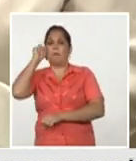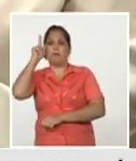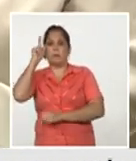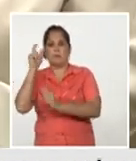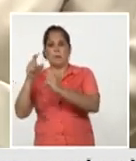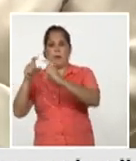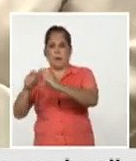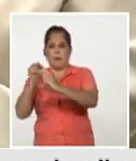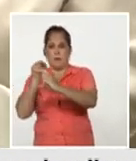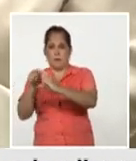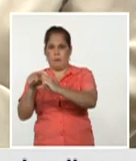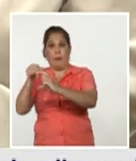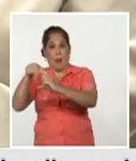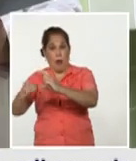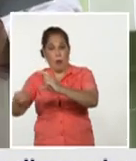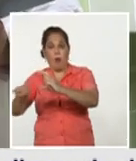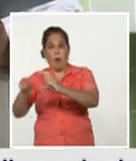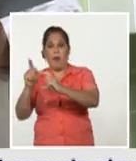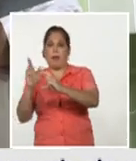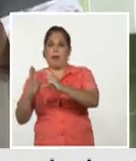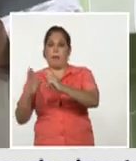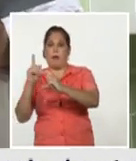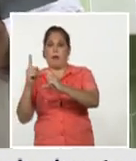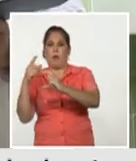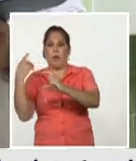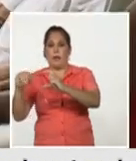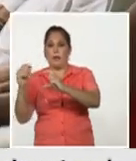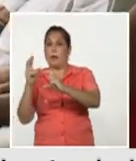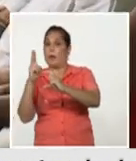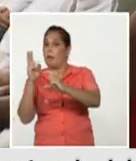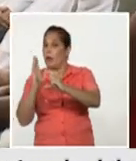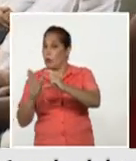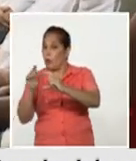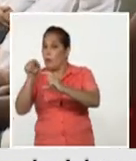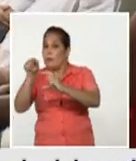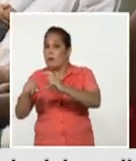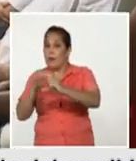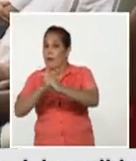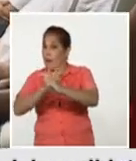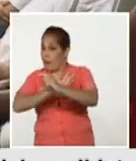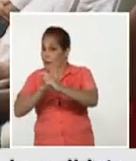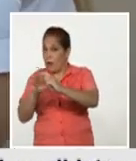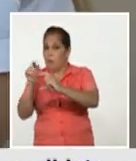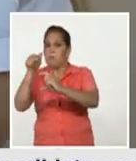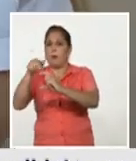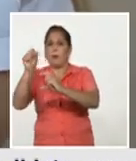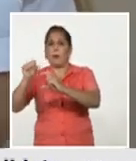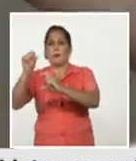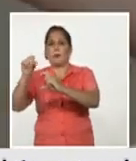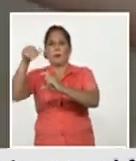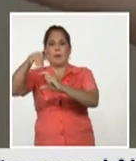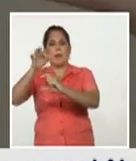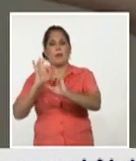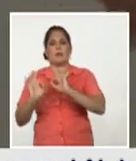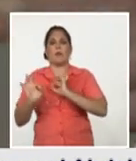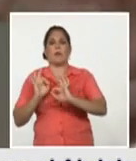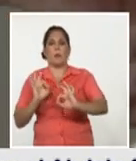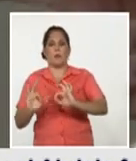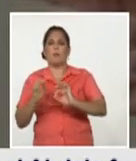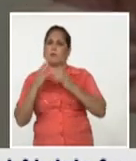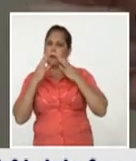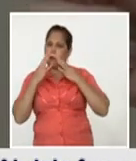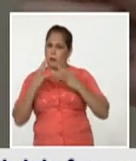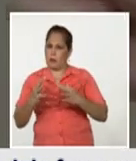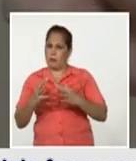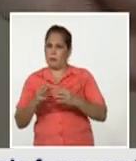y en estos momentos estamos realizando un ensayo clínico fase 2 en convalescientes donde las evidencias de seguridad son muy importantes o